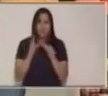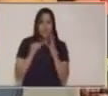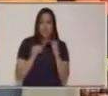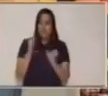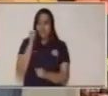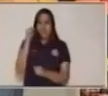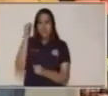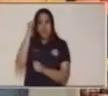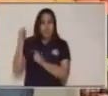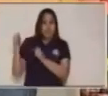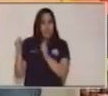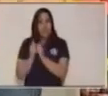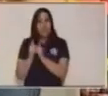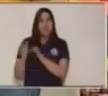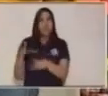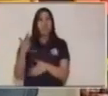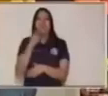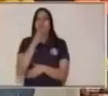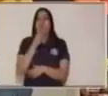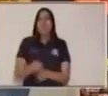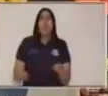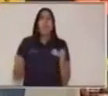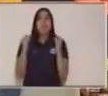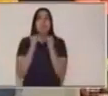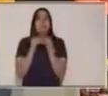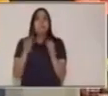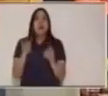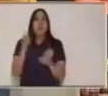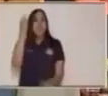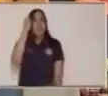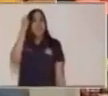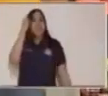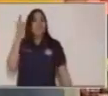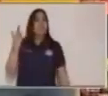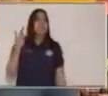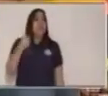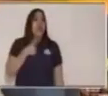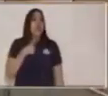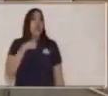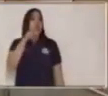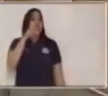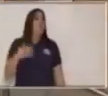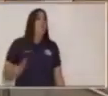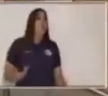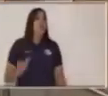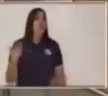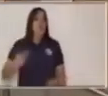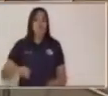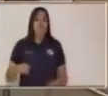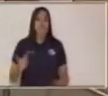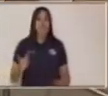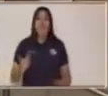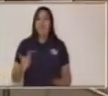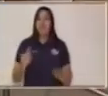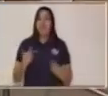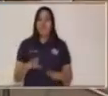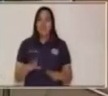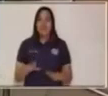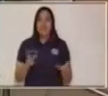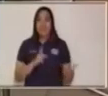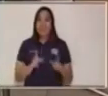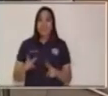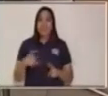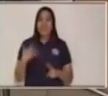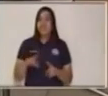competencia. Quien logra pensar más cosas, si tú o yo. ¿Listos? En sus marcas. ¿Listos?